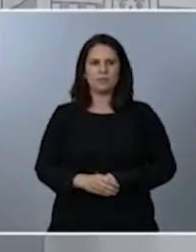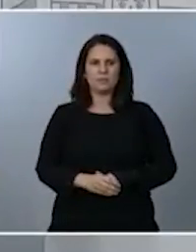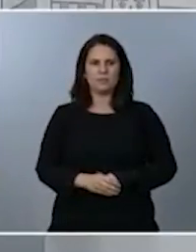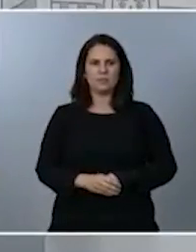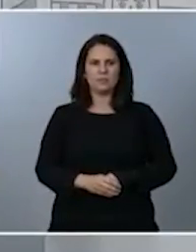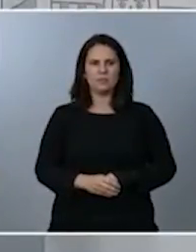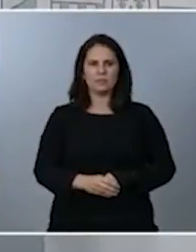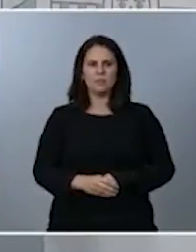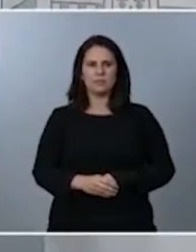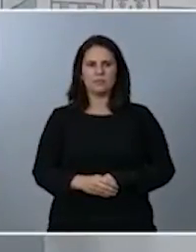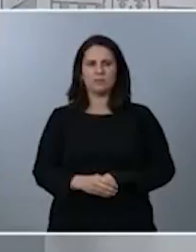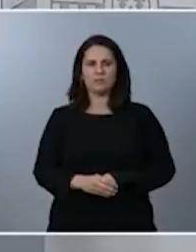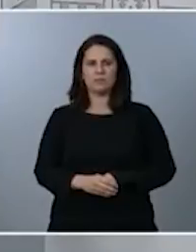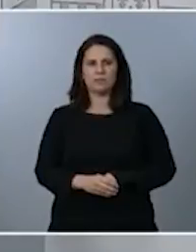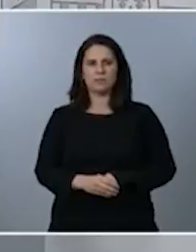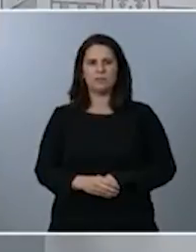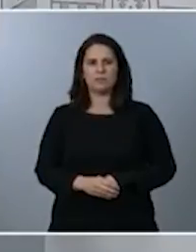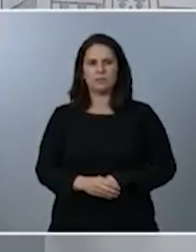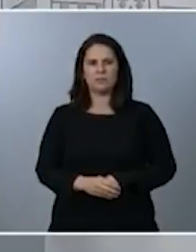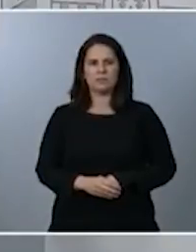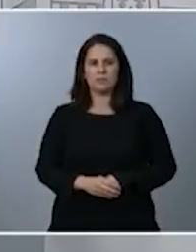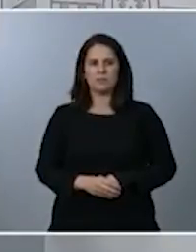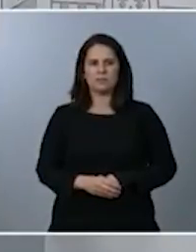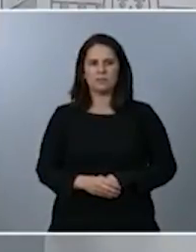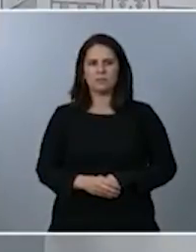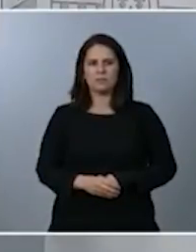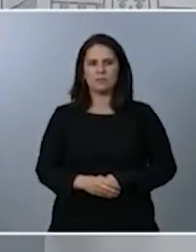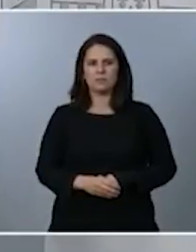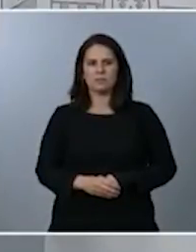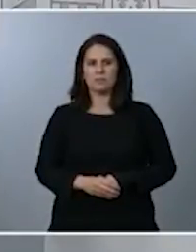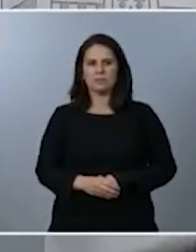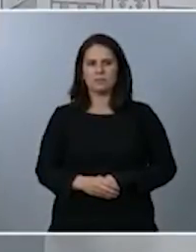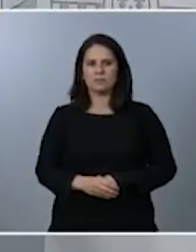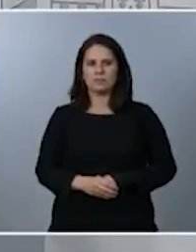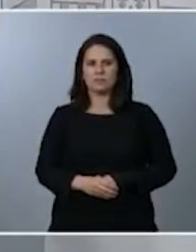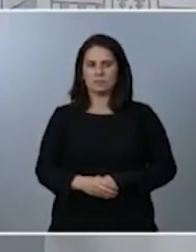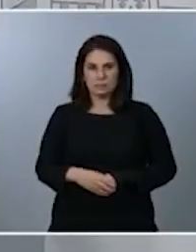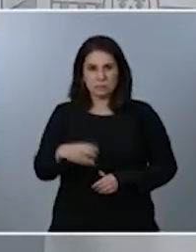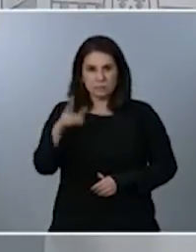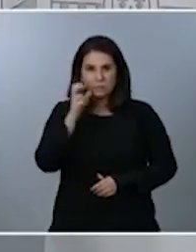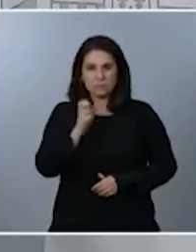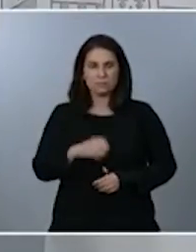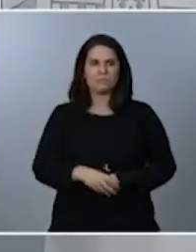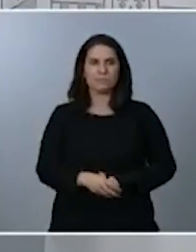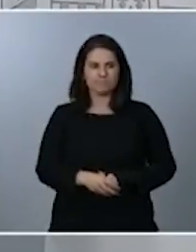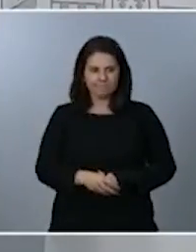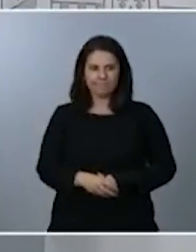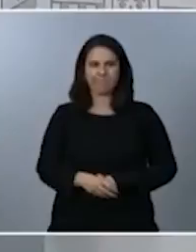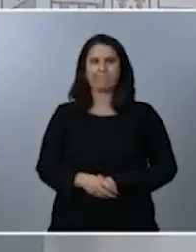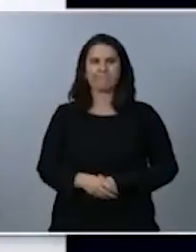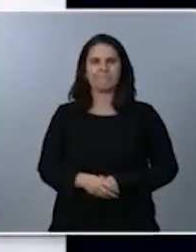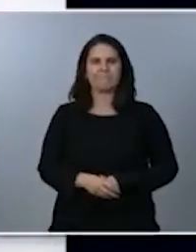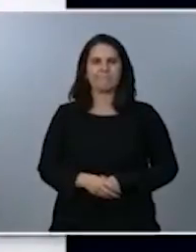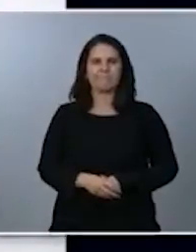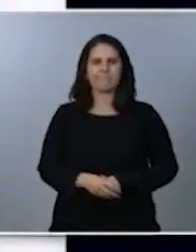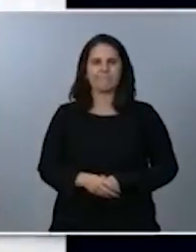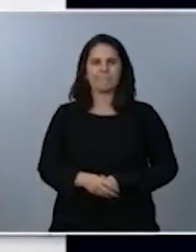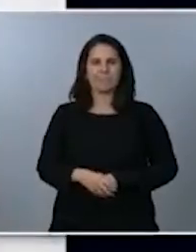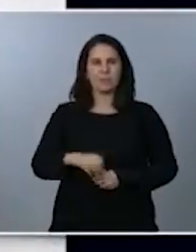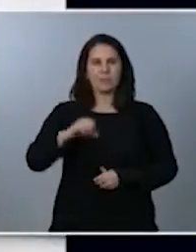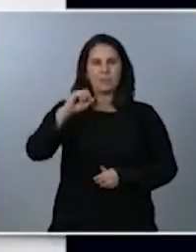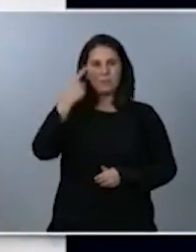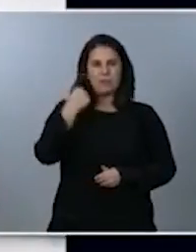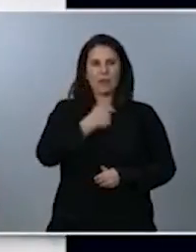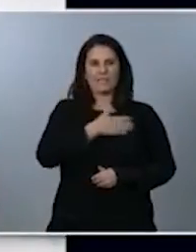Hola, buenos días. ¿Se me escucha? Muy bien, Javier, sí. Perfecto. pues en primer lugar le quería